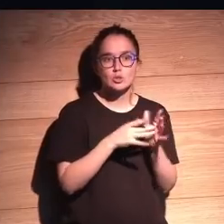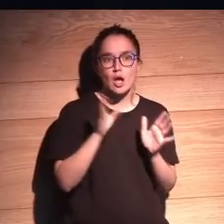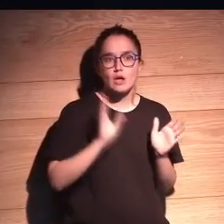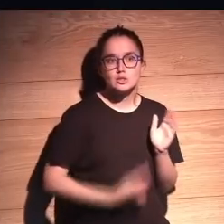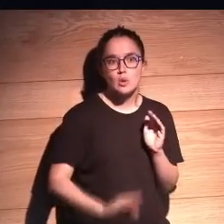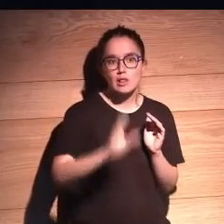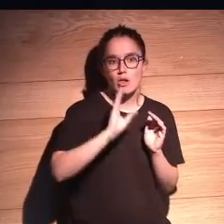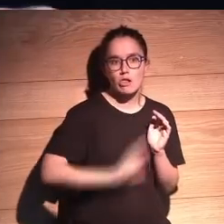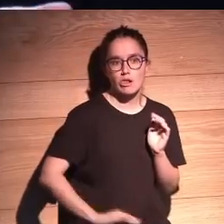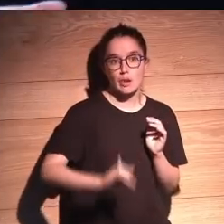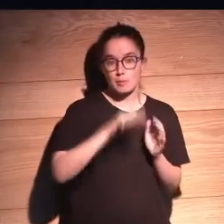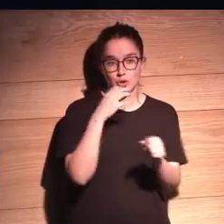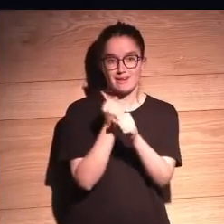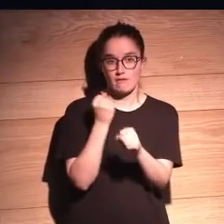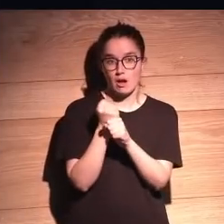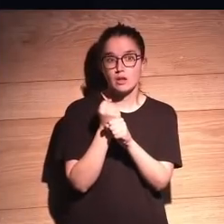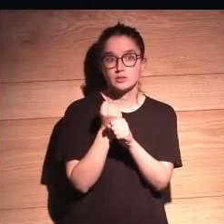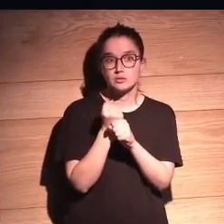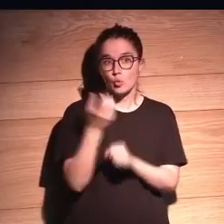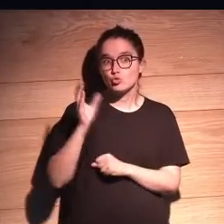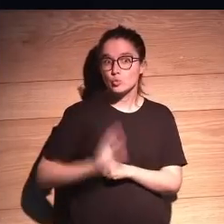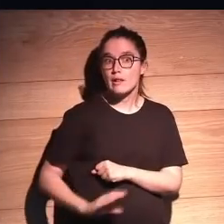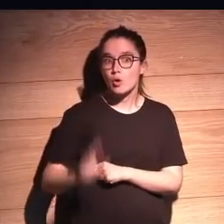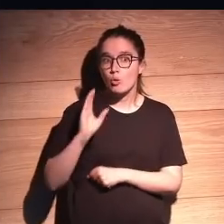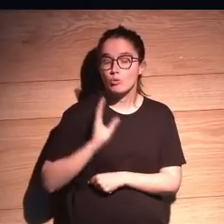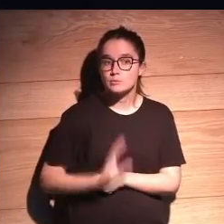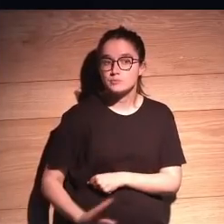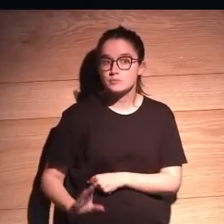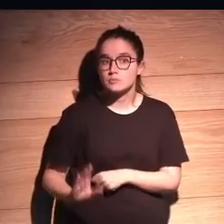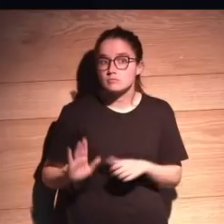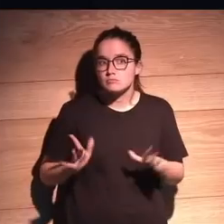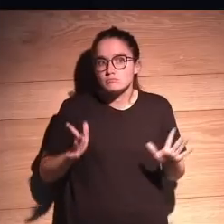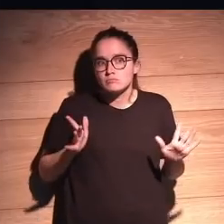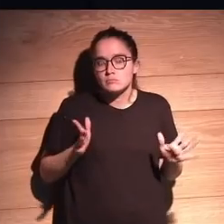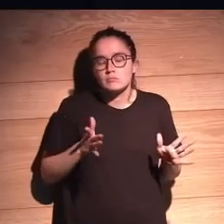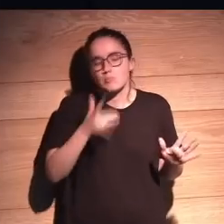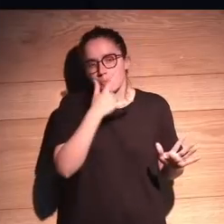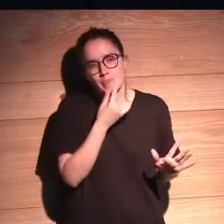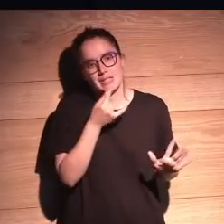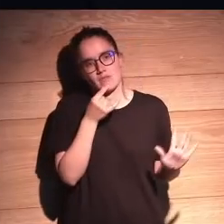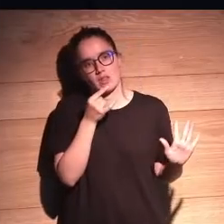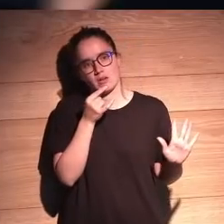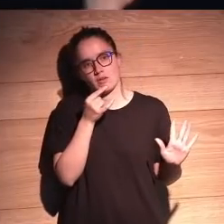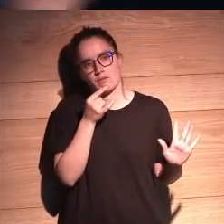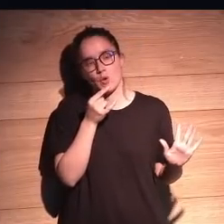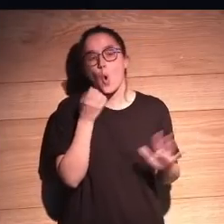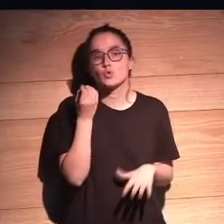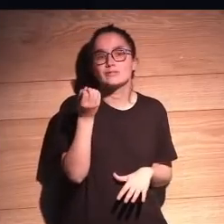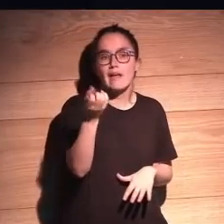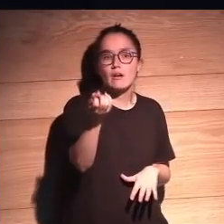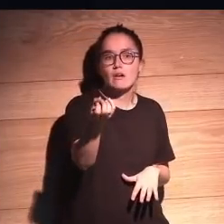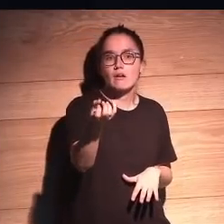sueldo. Porque es un trabajador, ¿no? Recibe un sueldo. Vamos a hacerlo más fácil. Un tren.